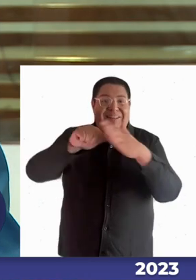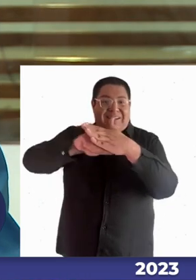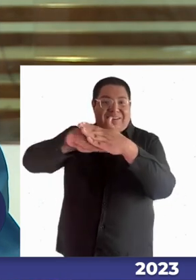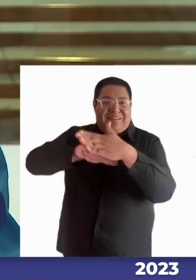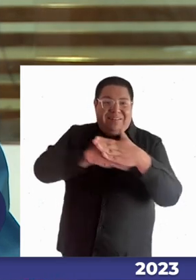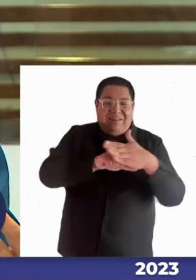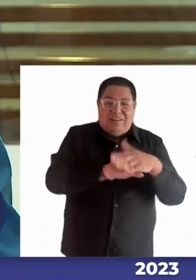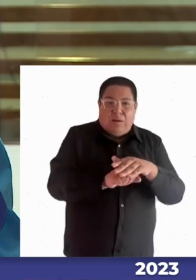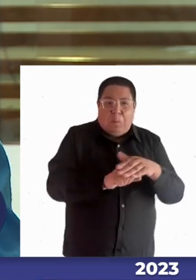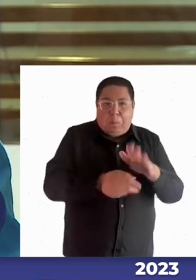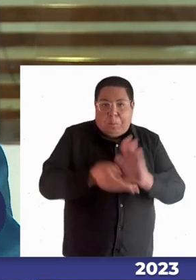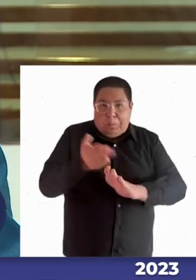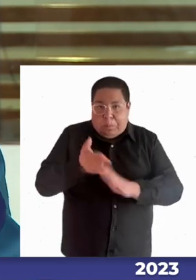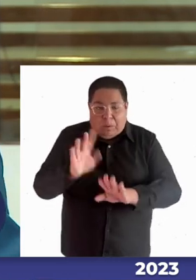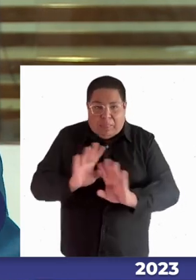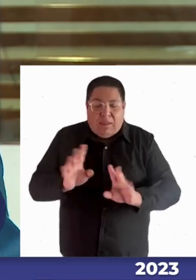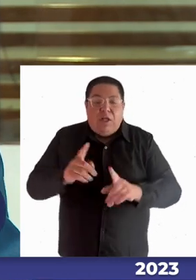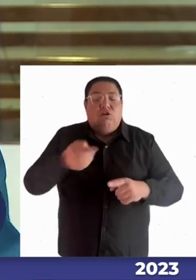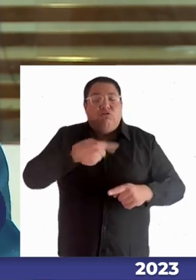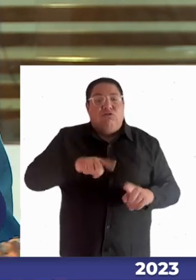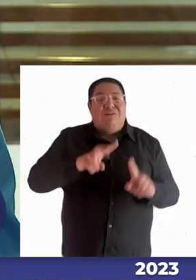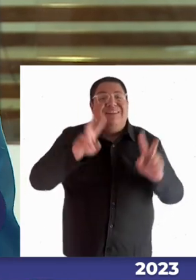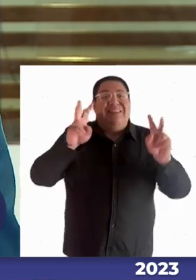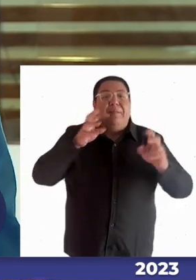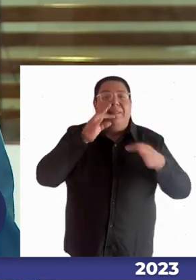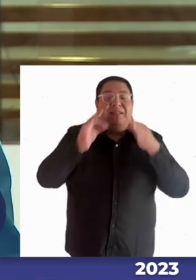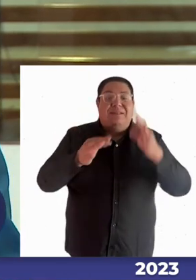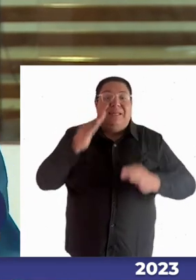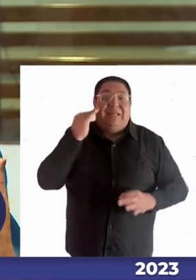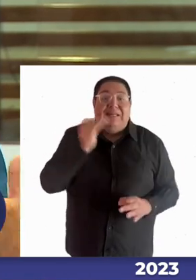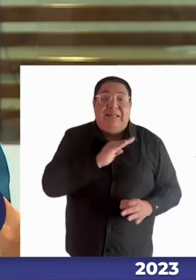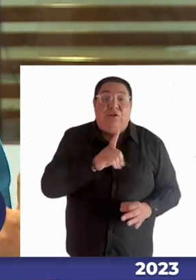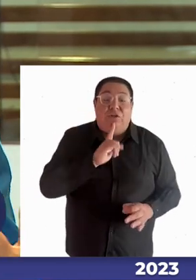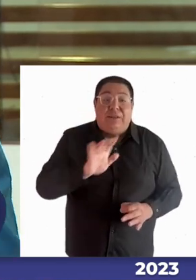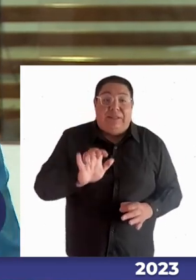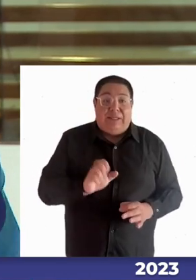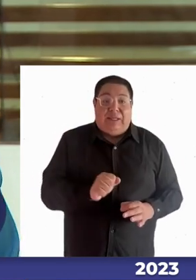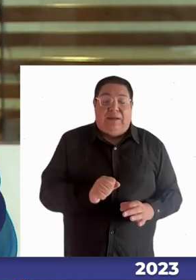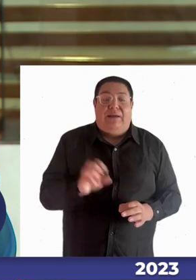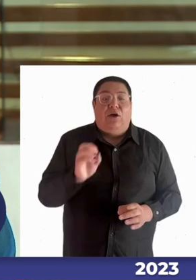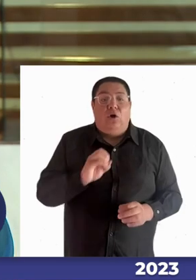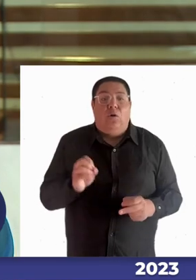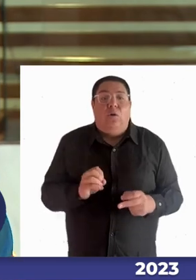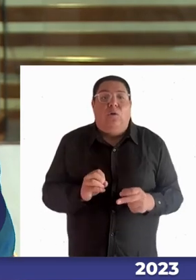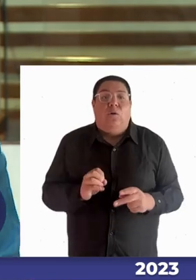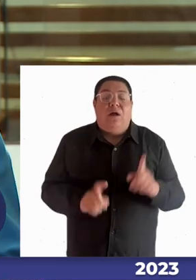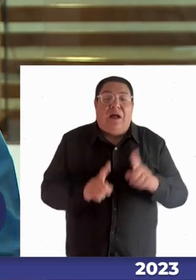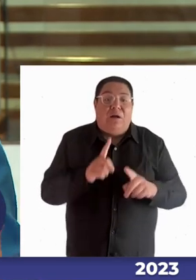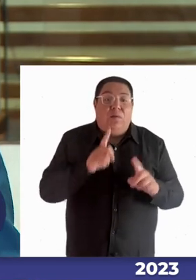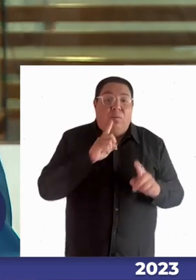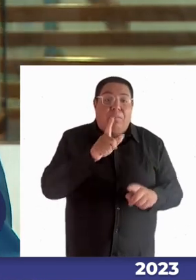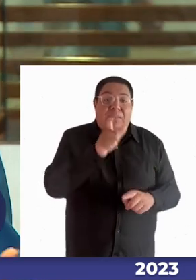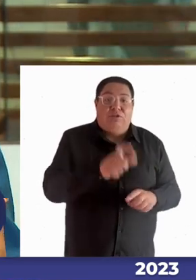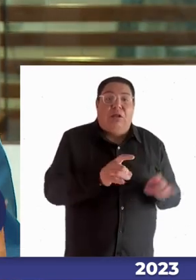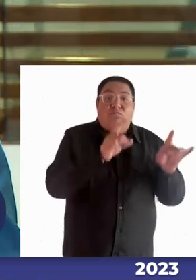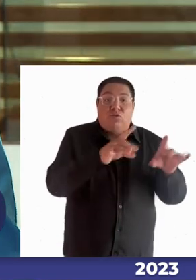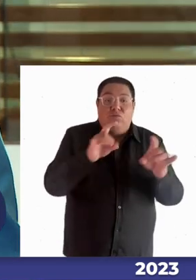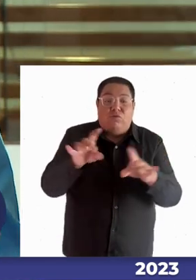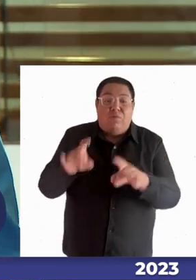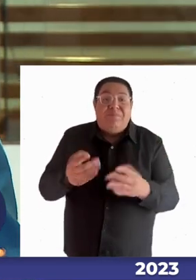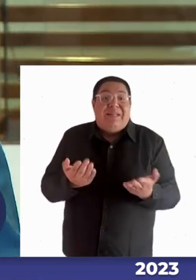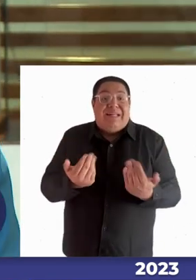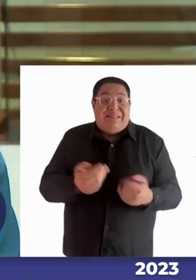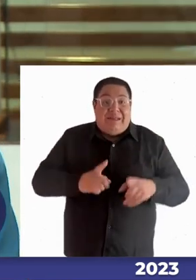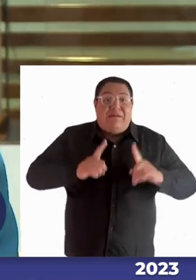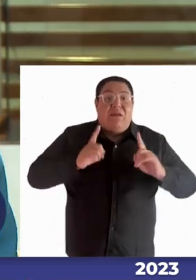nosotros levantamos el tema de los niños con TEA o con algunas condiciones de ese tipo que necesitaban una hora